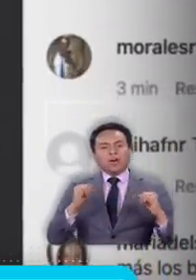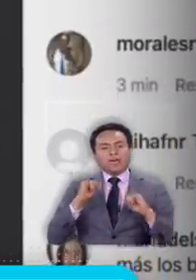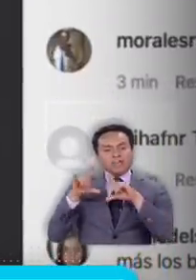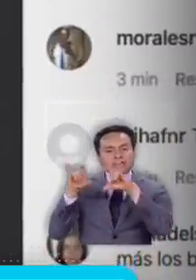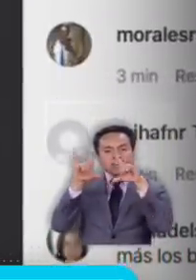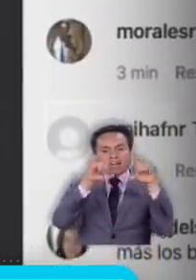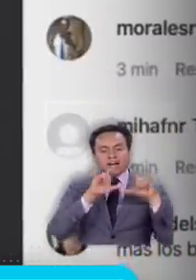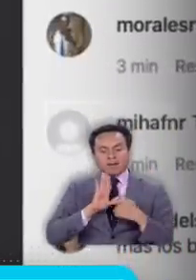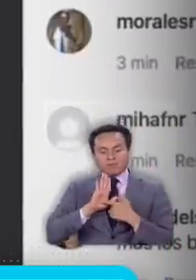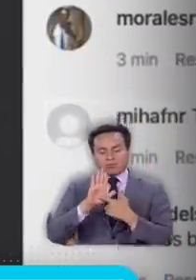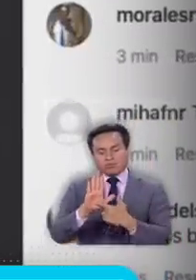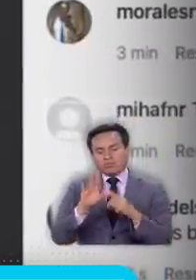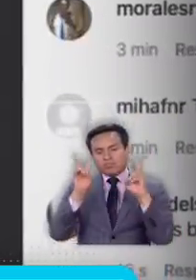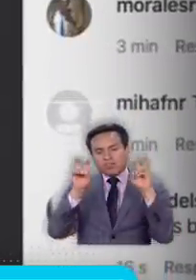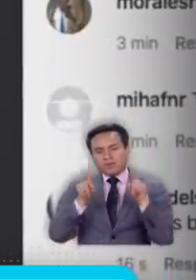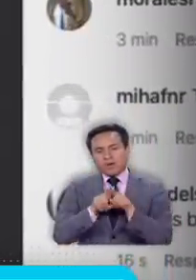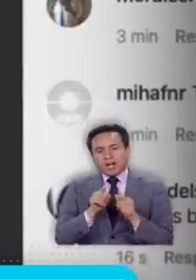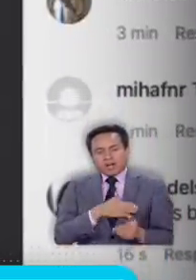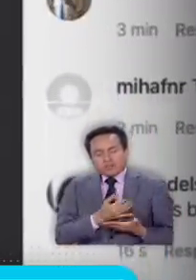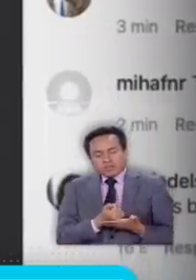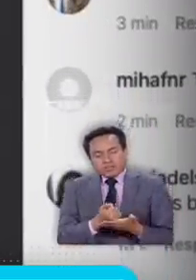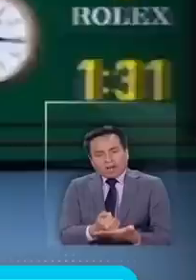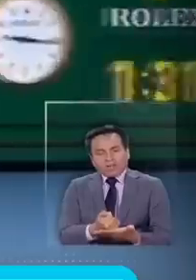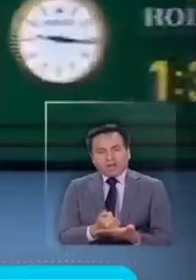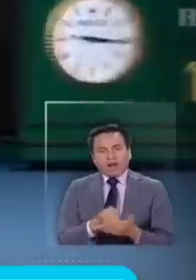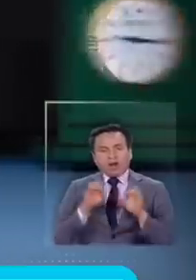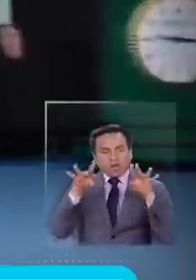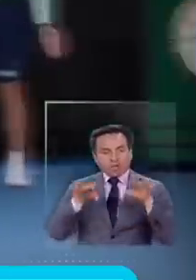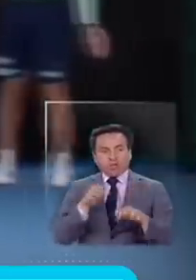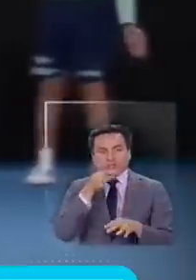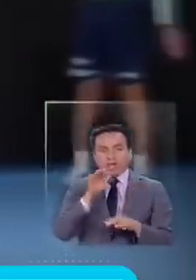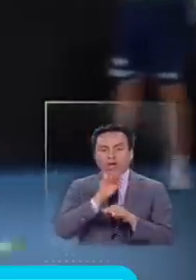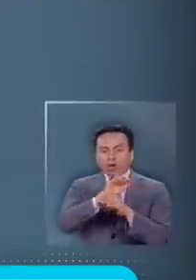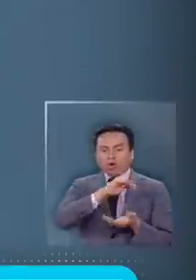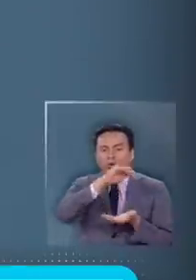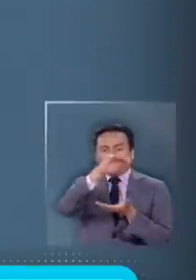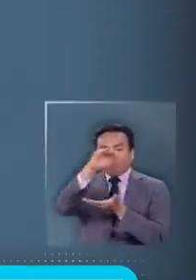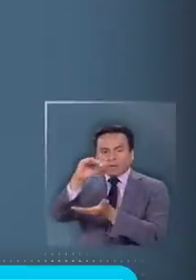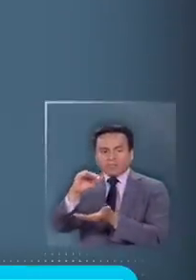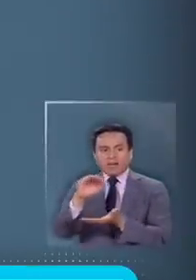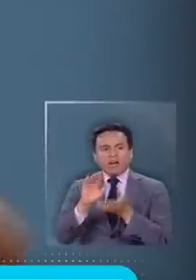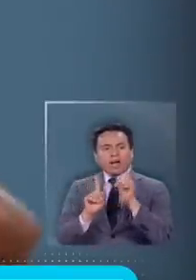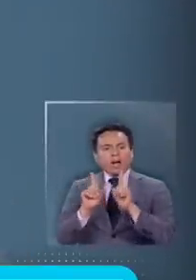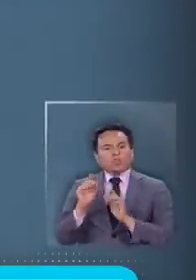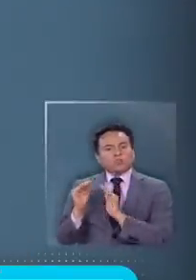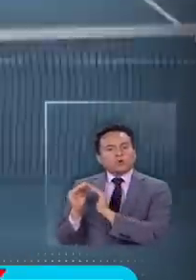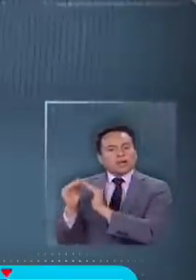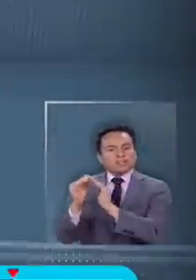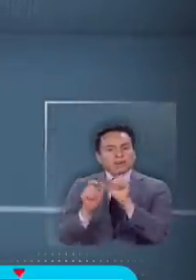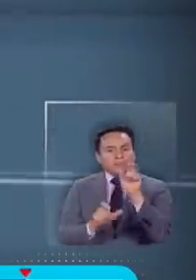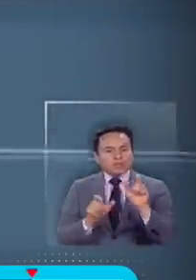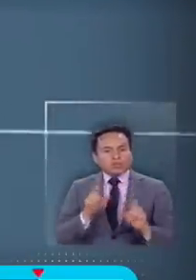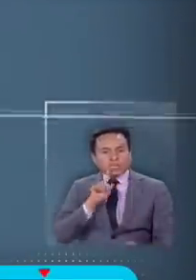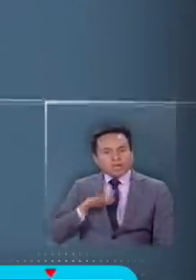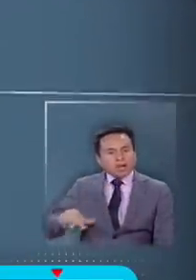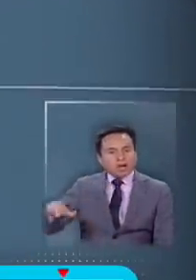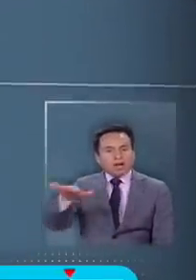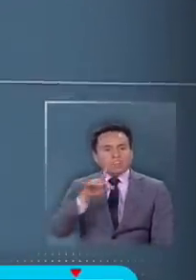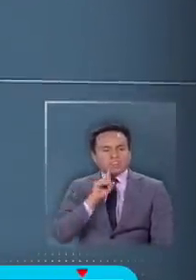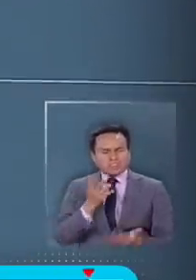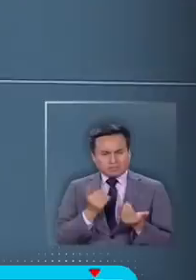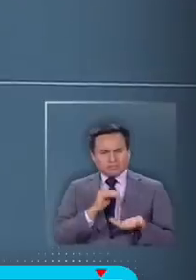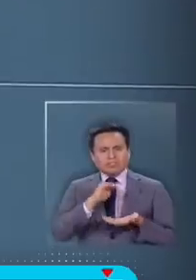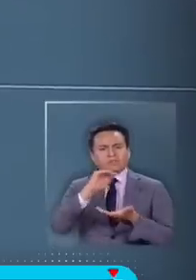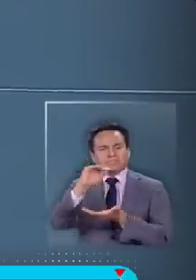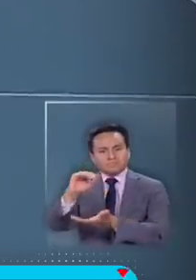mostró una faceta solidaria el australiano ofreció llevarle comida a la puerta de su casa a todo aquel que lo